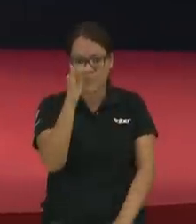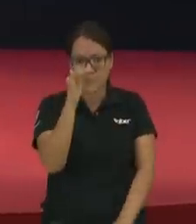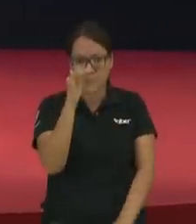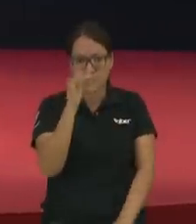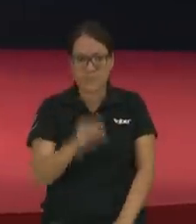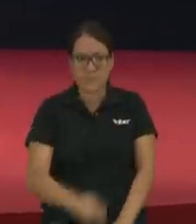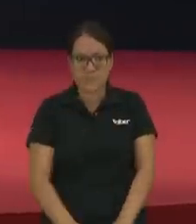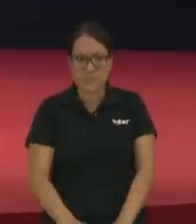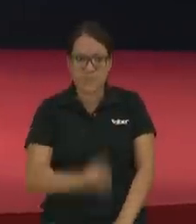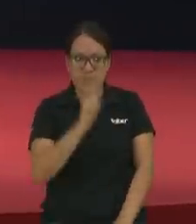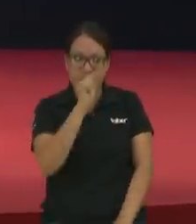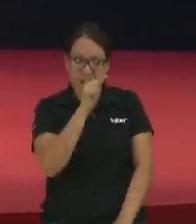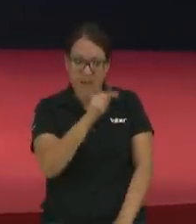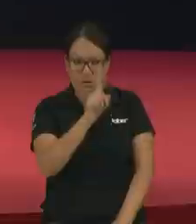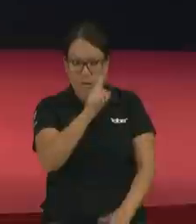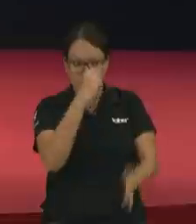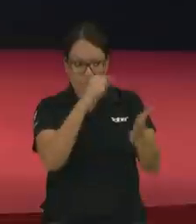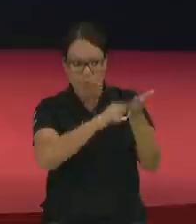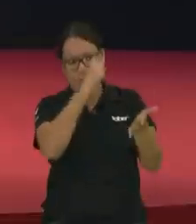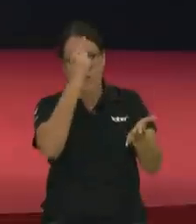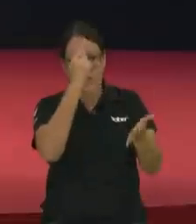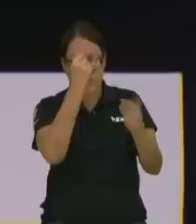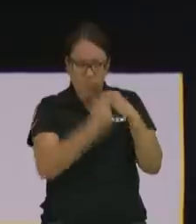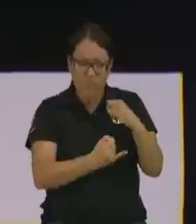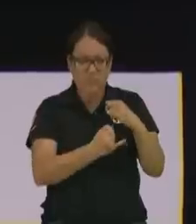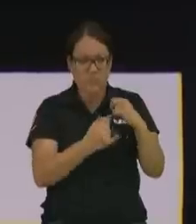ese día esta es la última vez que les pago sus deudas